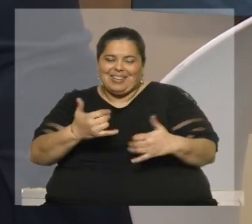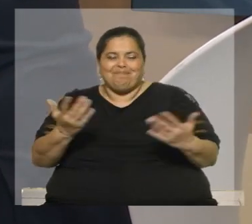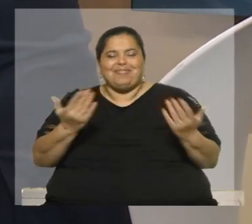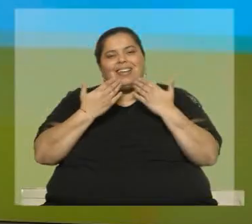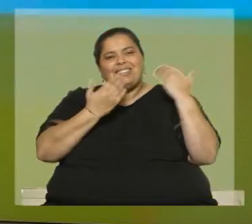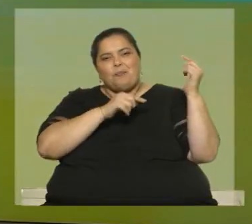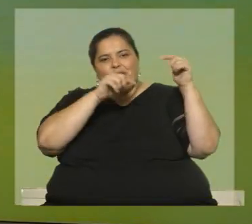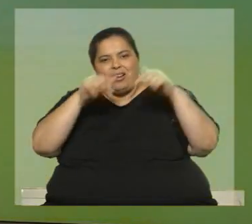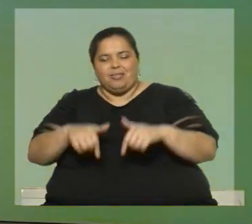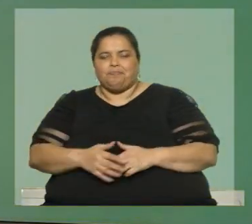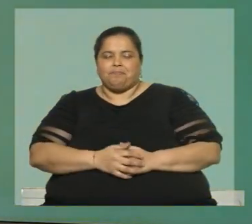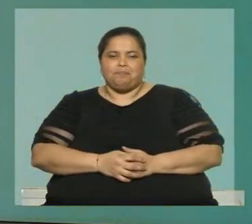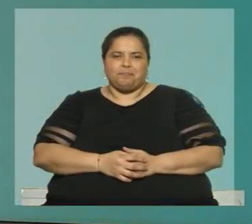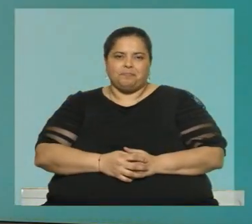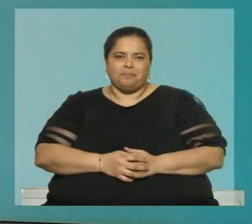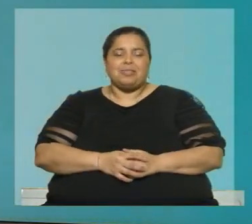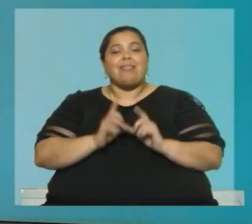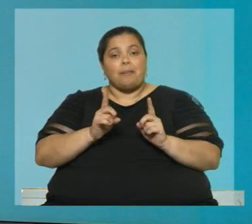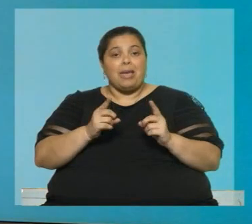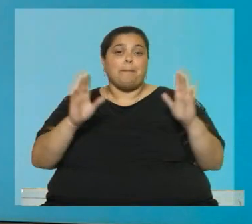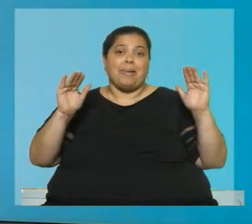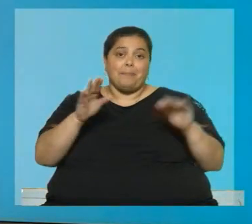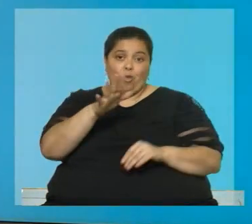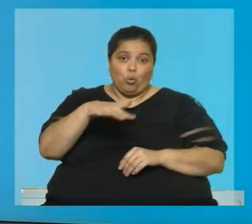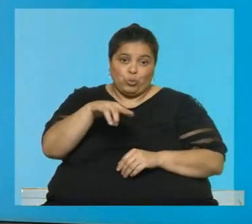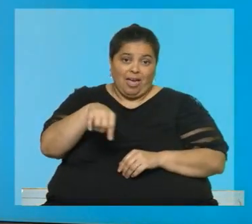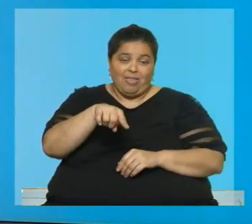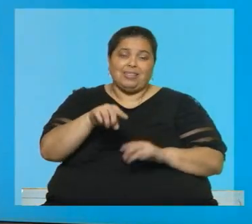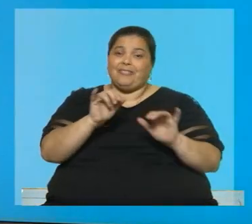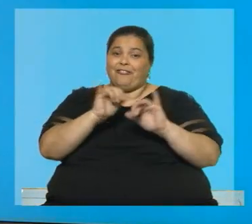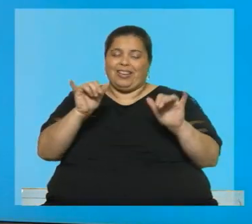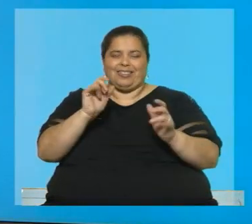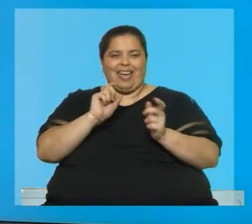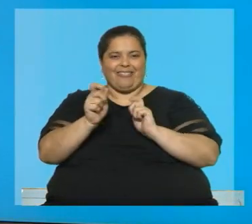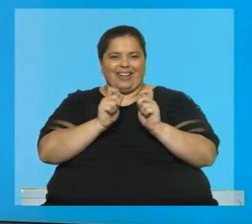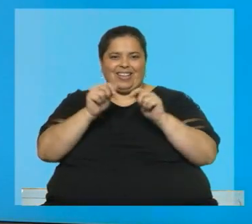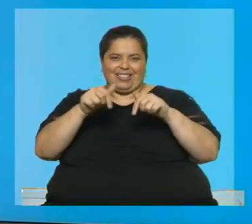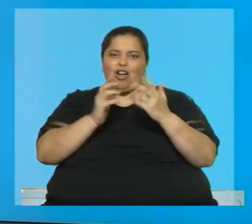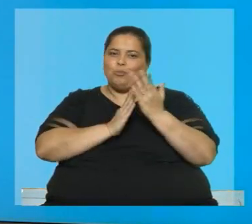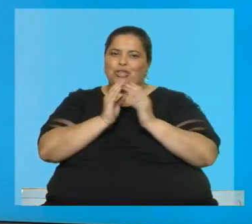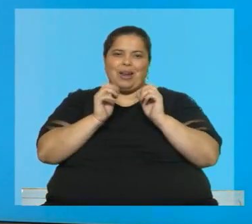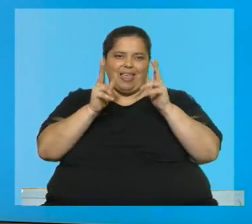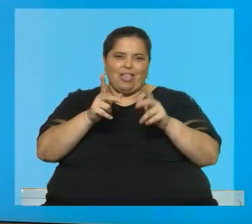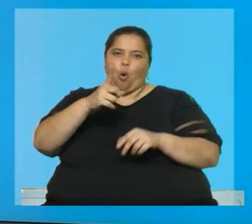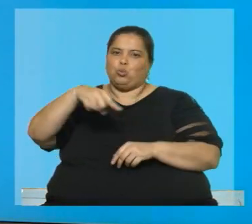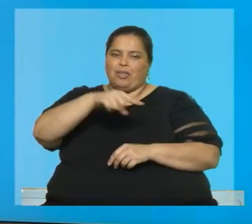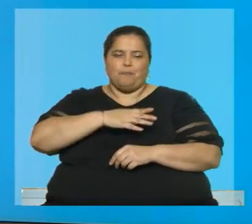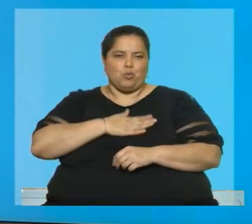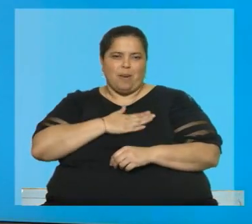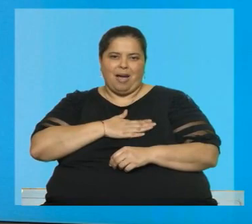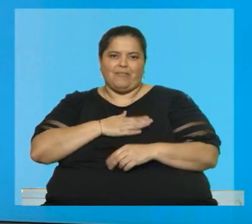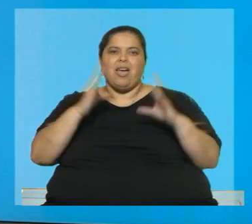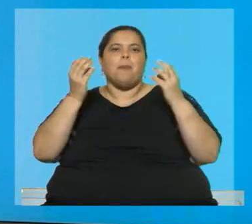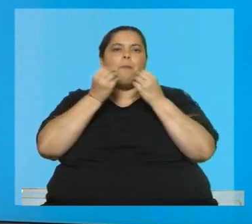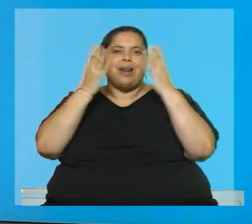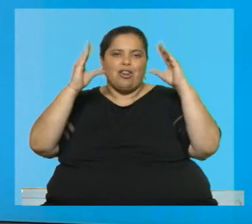me va ver. Amigos, de ustedes también me despido, dejamos por acá esta entrevista, como siempre les digo, han sido más que amables. Buenas